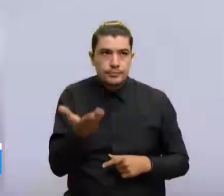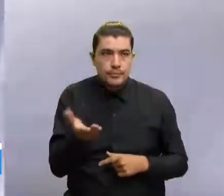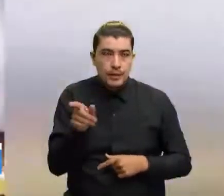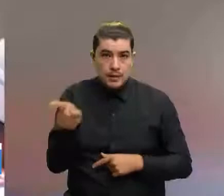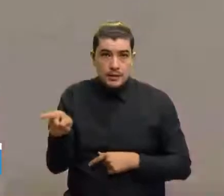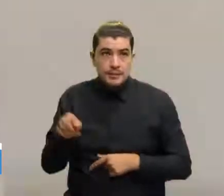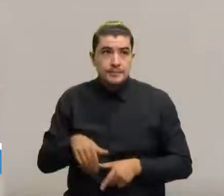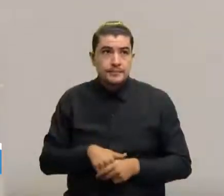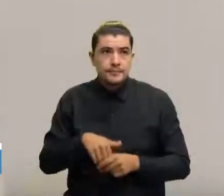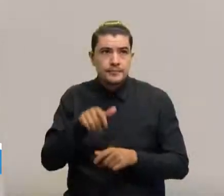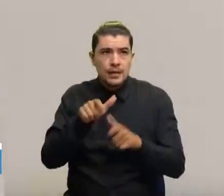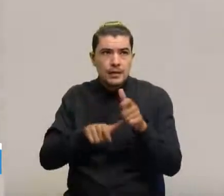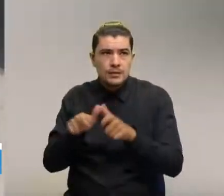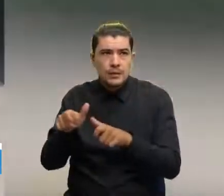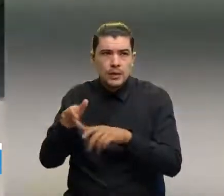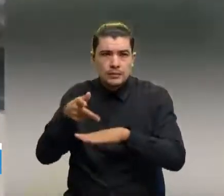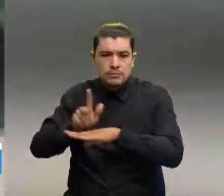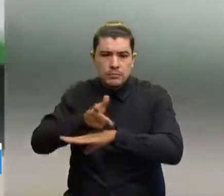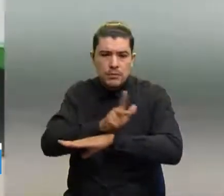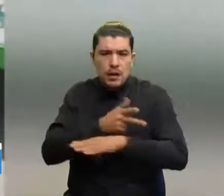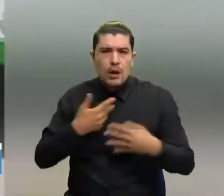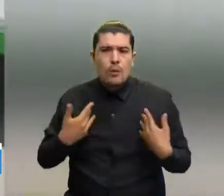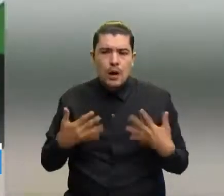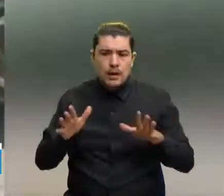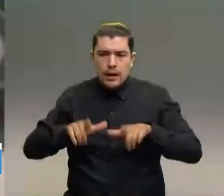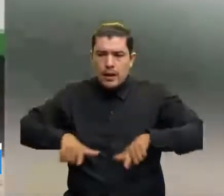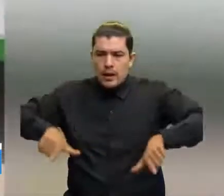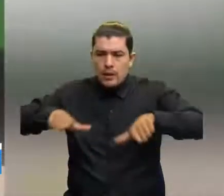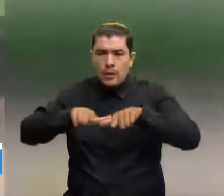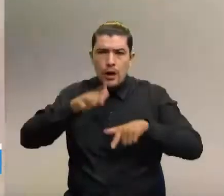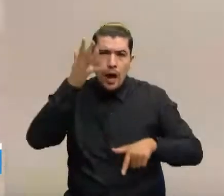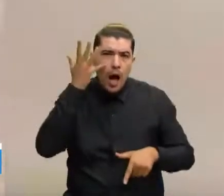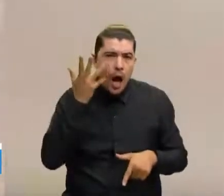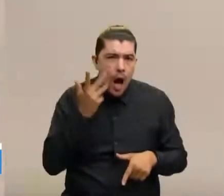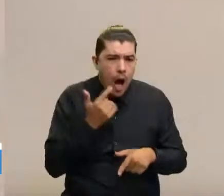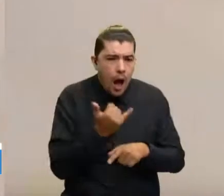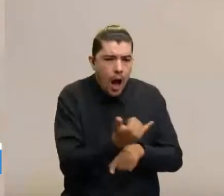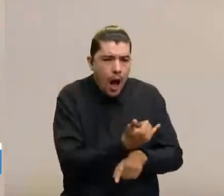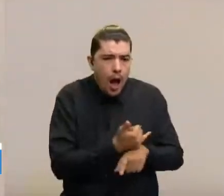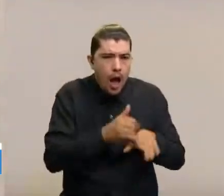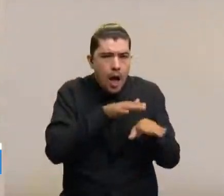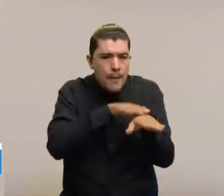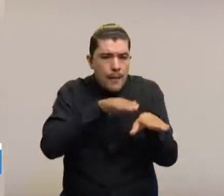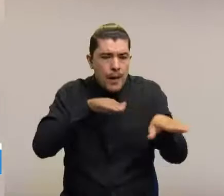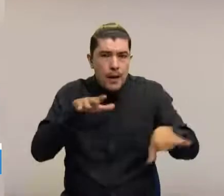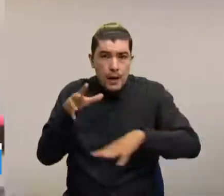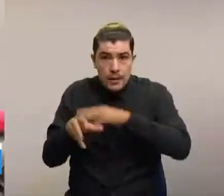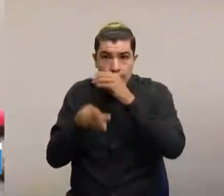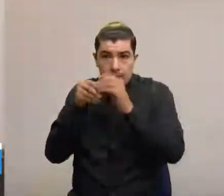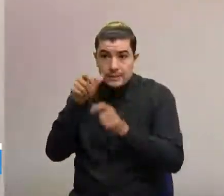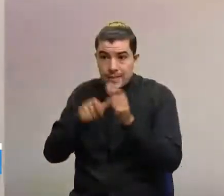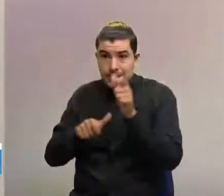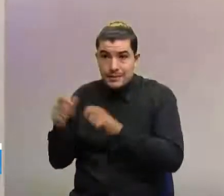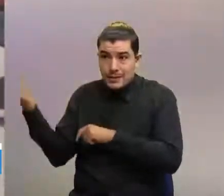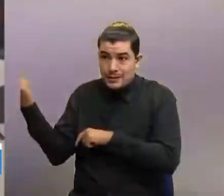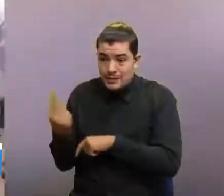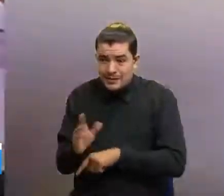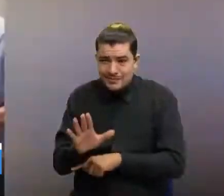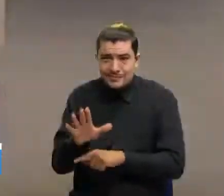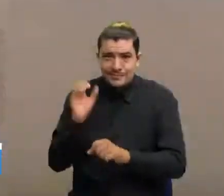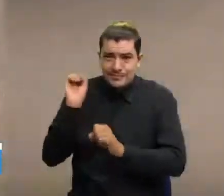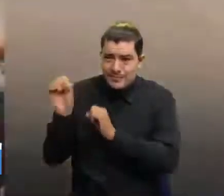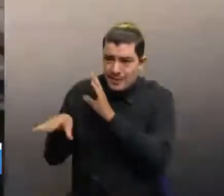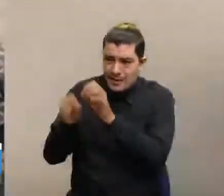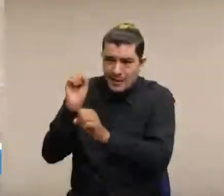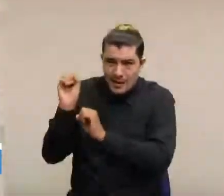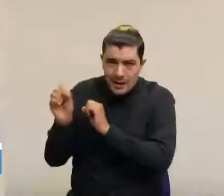Los carros se parquean donde quieren. Todos los días hay trancones y sobre todo los que vienen a descargar a las papelerías